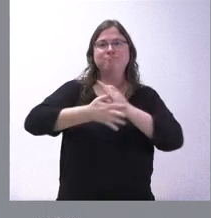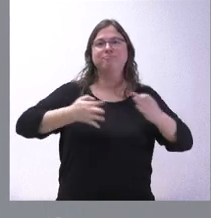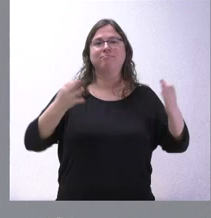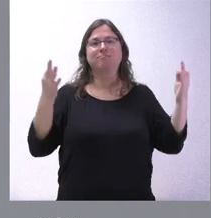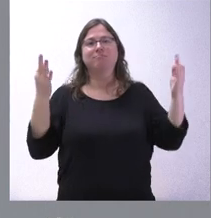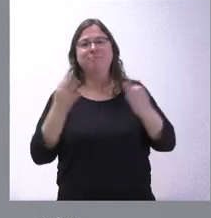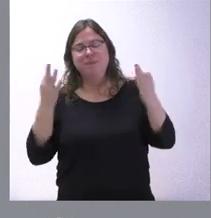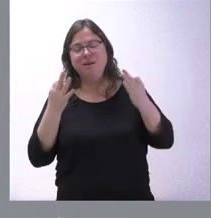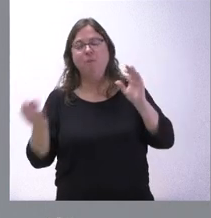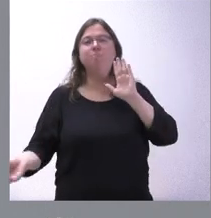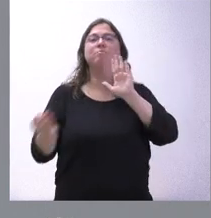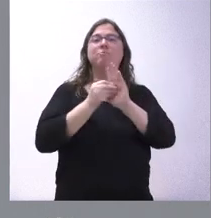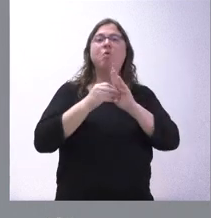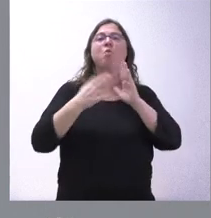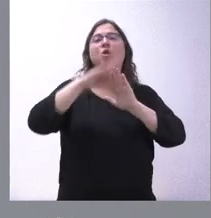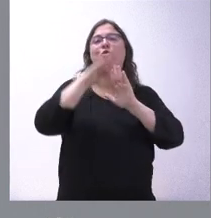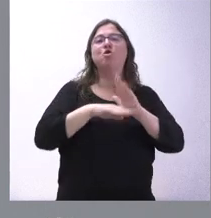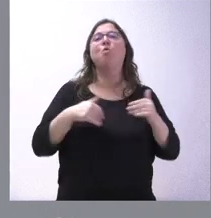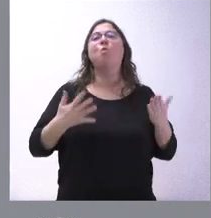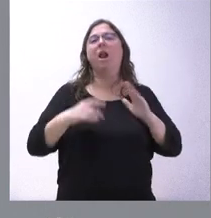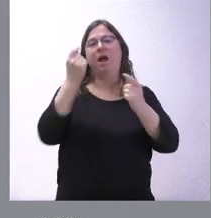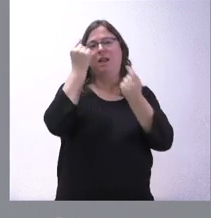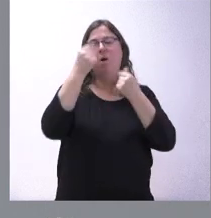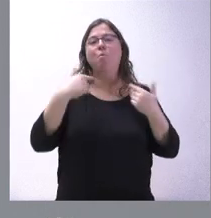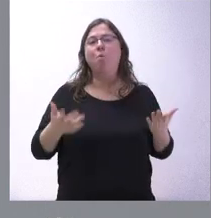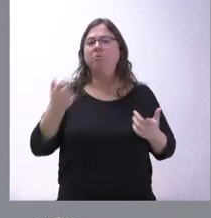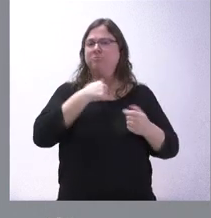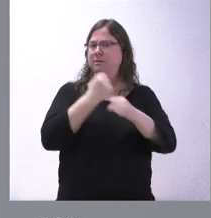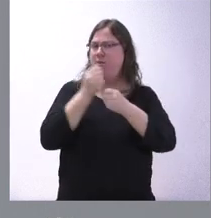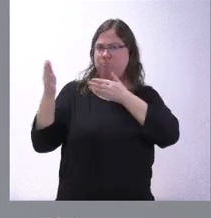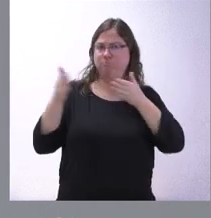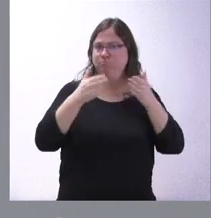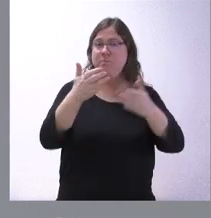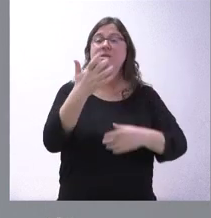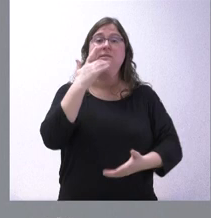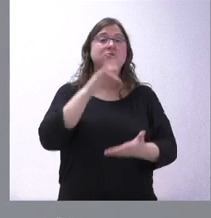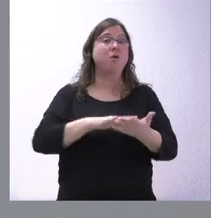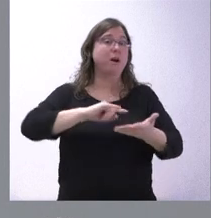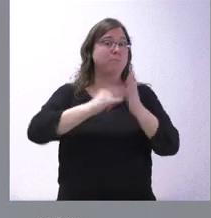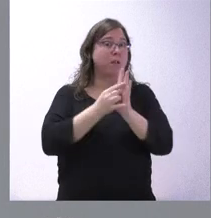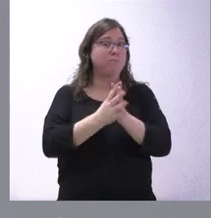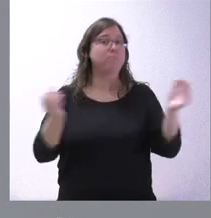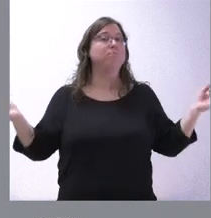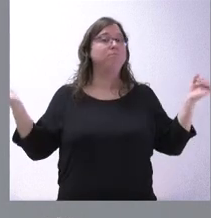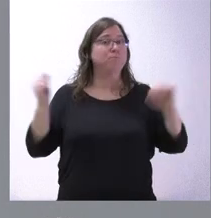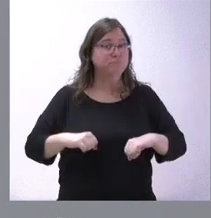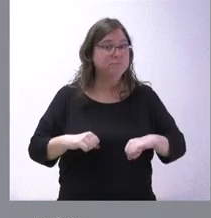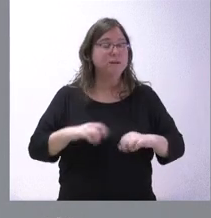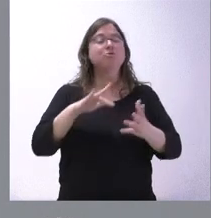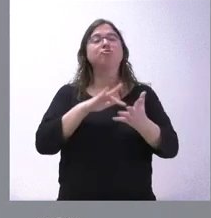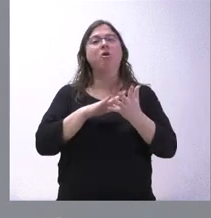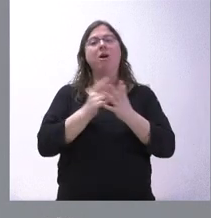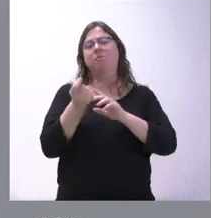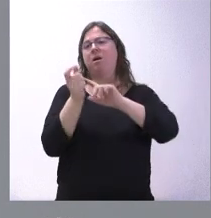incorporar, en qué condiciones, en qué características estamos trabajando en esa dirección y, lógicamente, cuando el plan se apruebe, pues le dotaremos de las cantidades